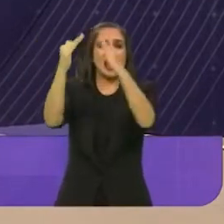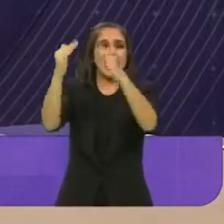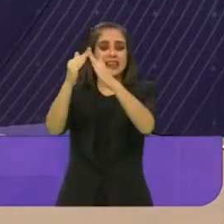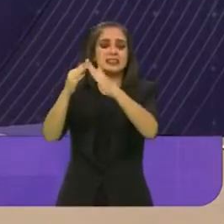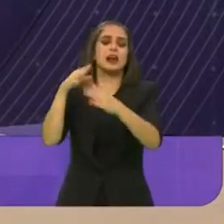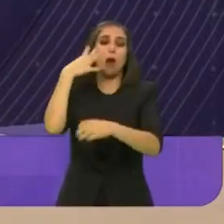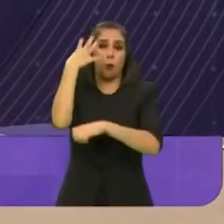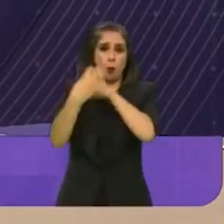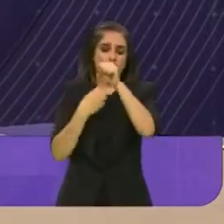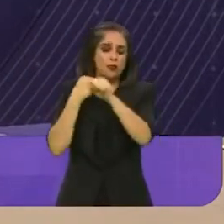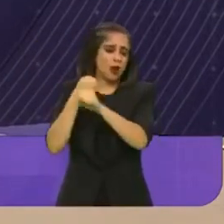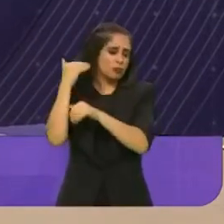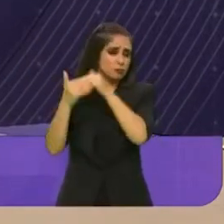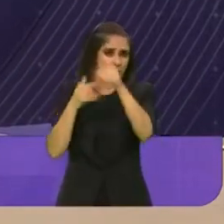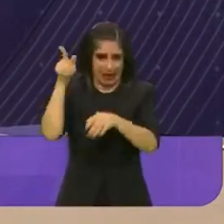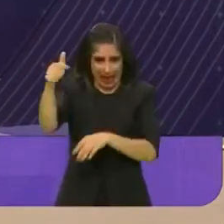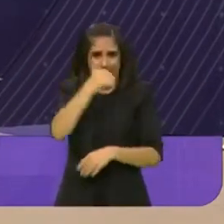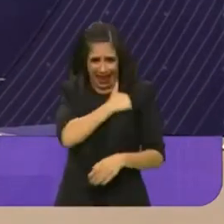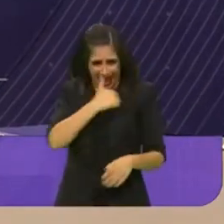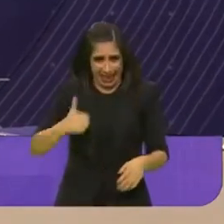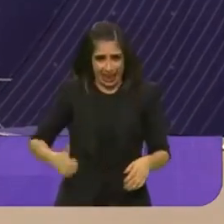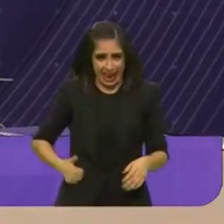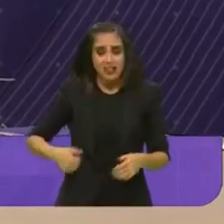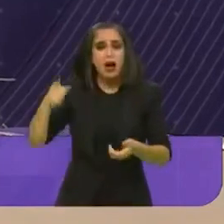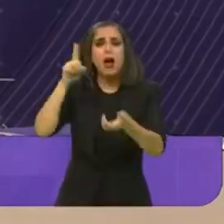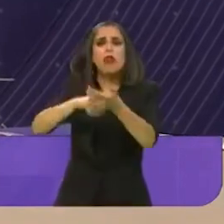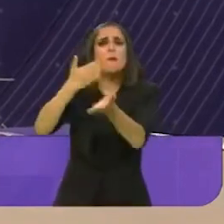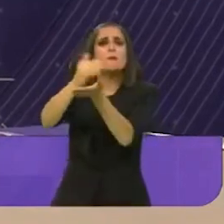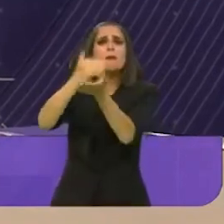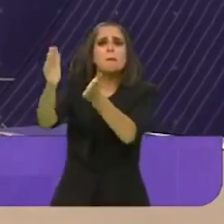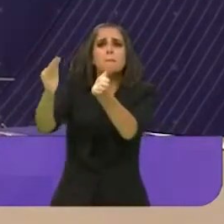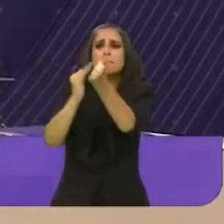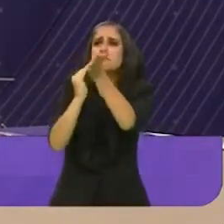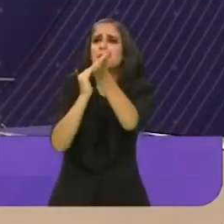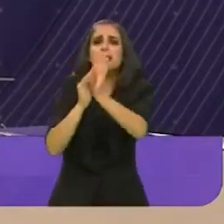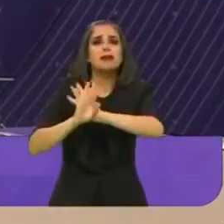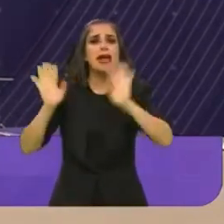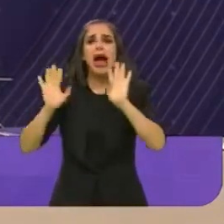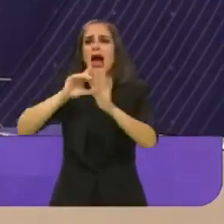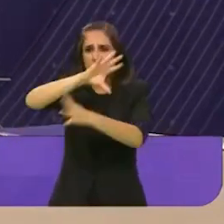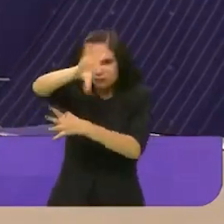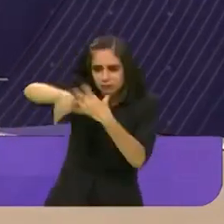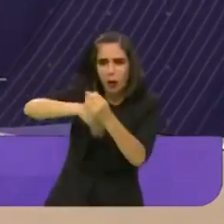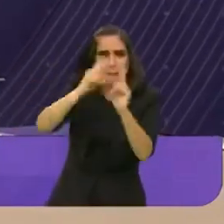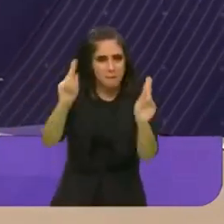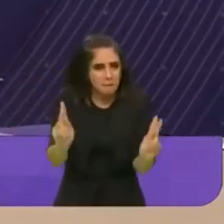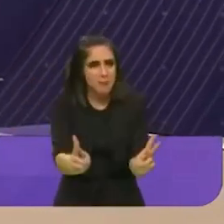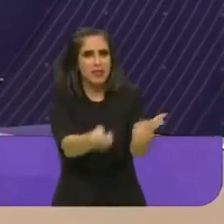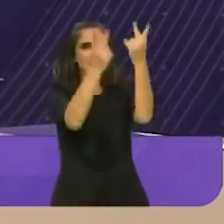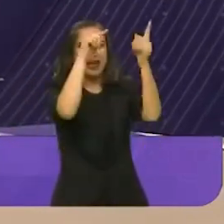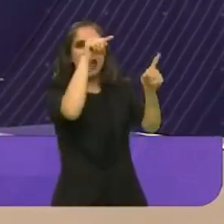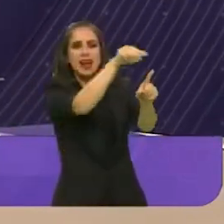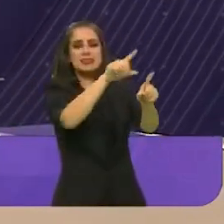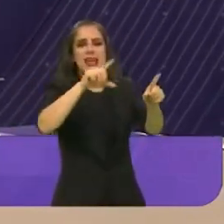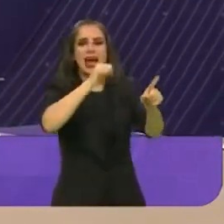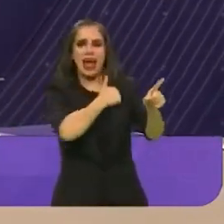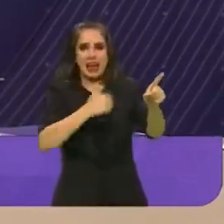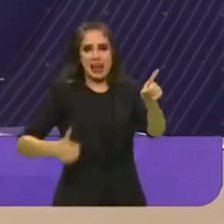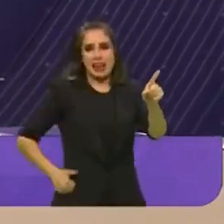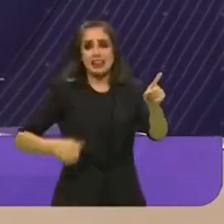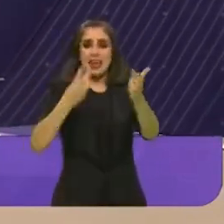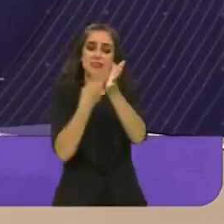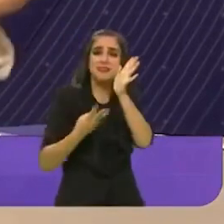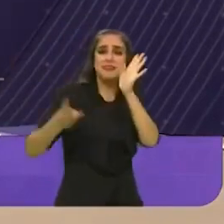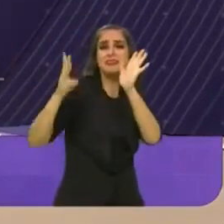años después, siendo alcalde, la pagó y la revendió a un proveedor de la alcaldía a su triple valor